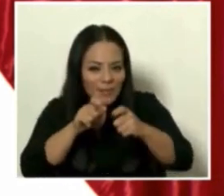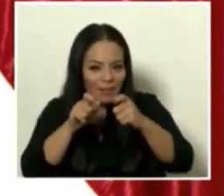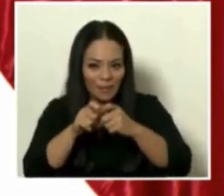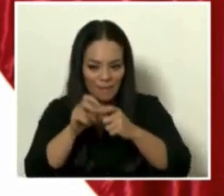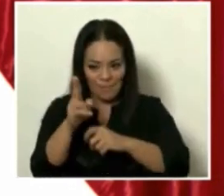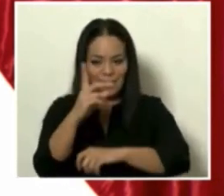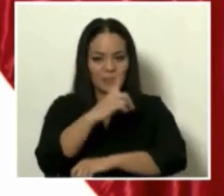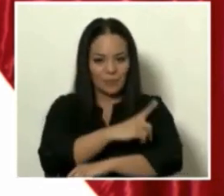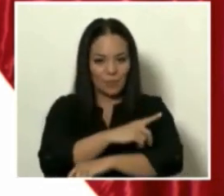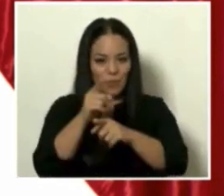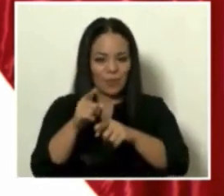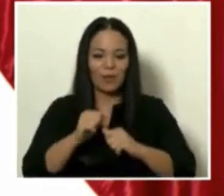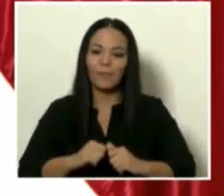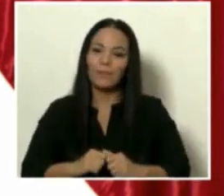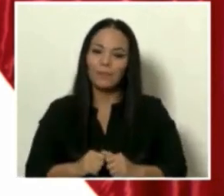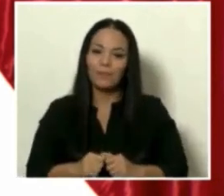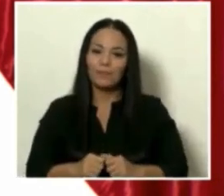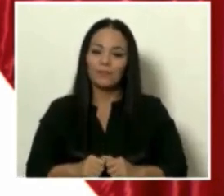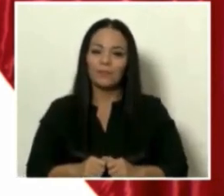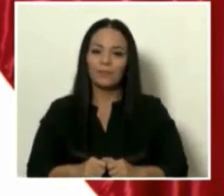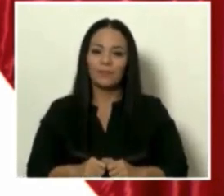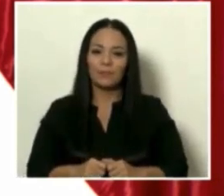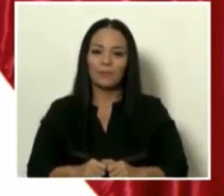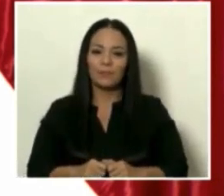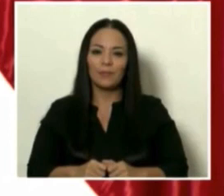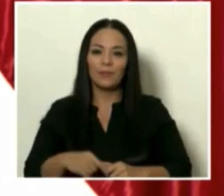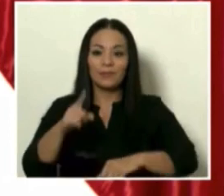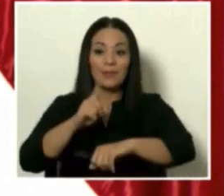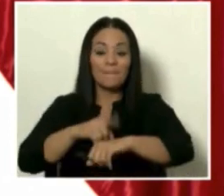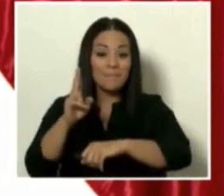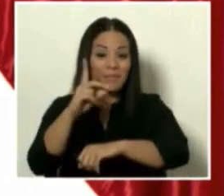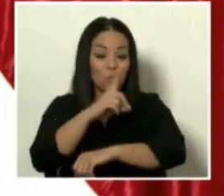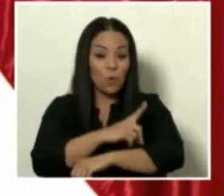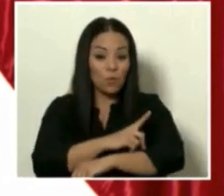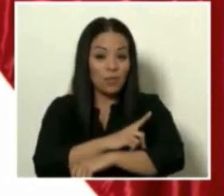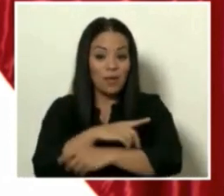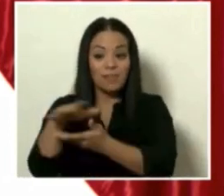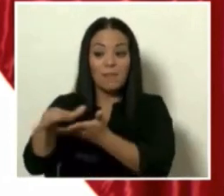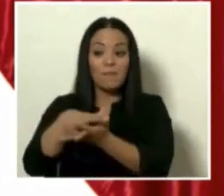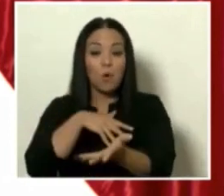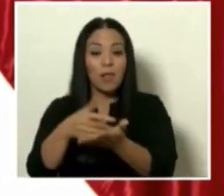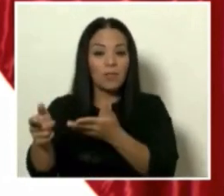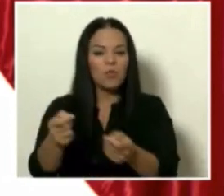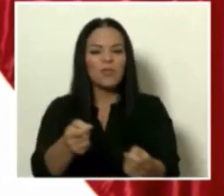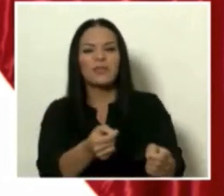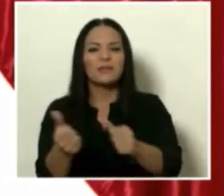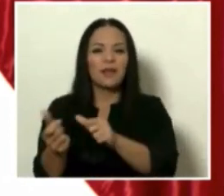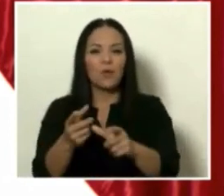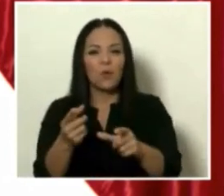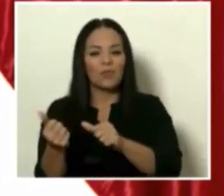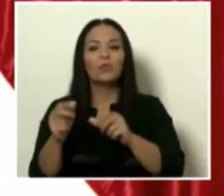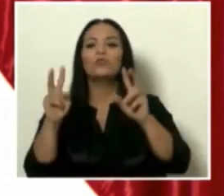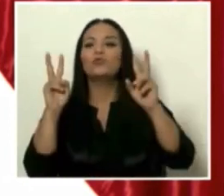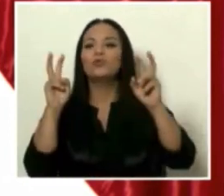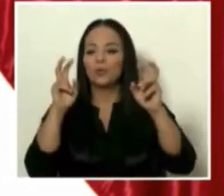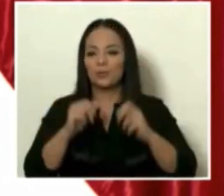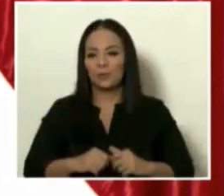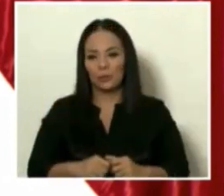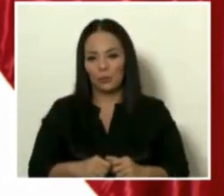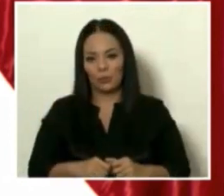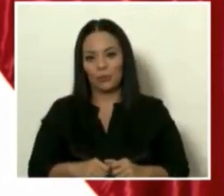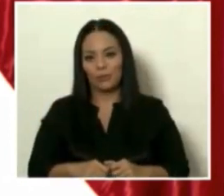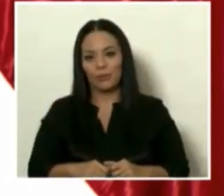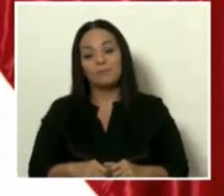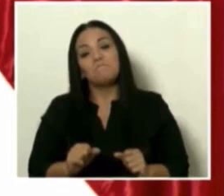día, estábamos demoliendo y desalojando a los supuestos y muy